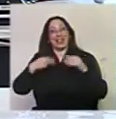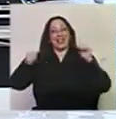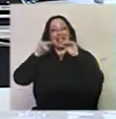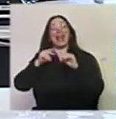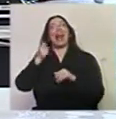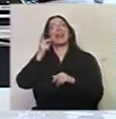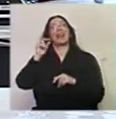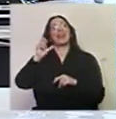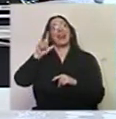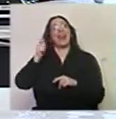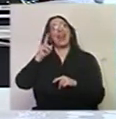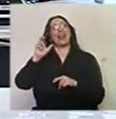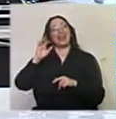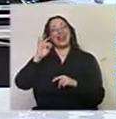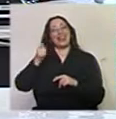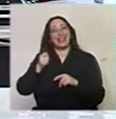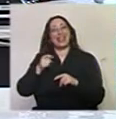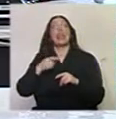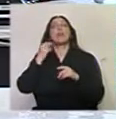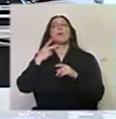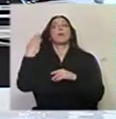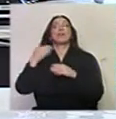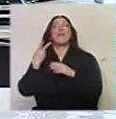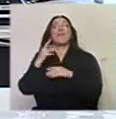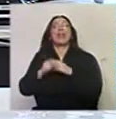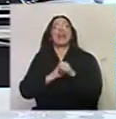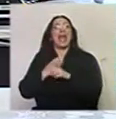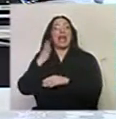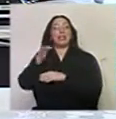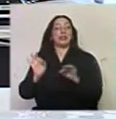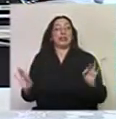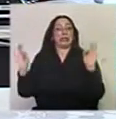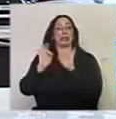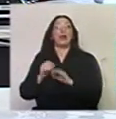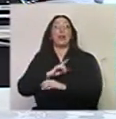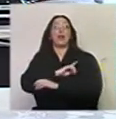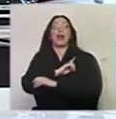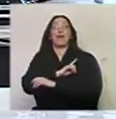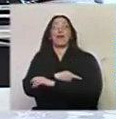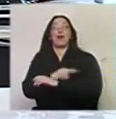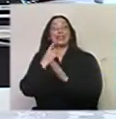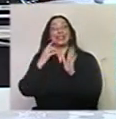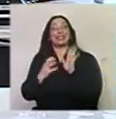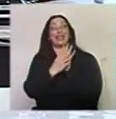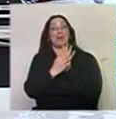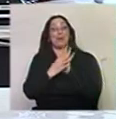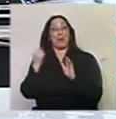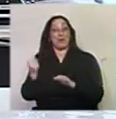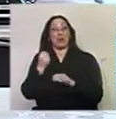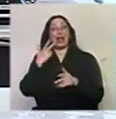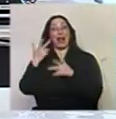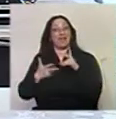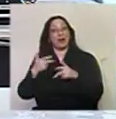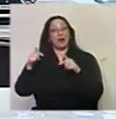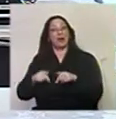principal del Sodre, después de 20 años. O sea, que es también, tiene una fuerza simbólica importante que tiene que ver con eso que vamos a hablar hoy, de